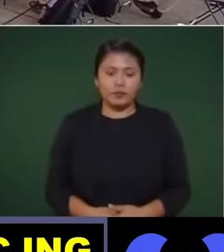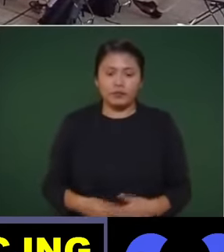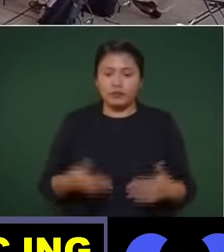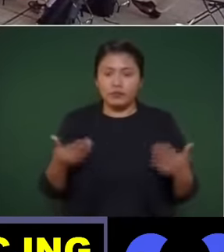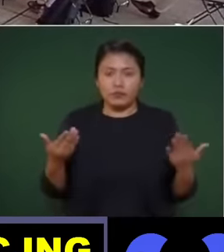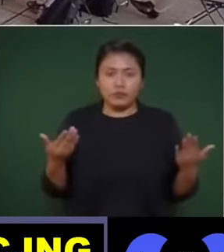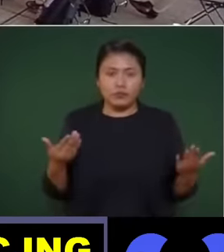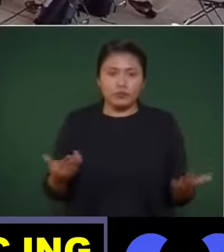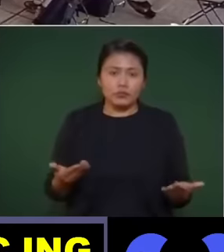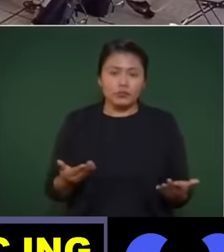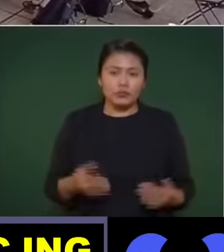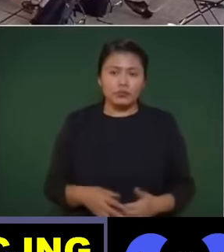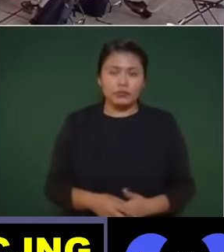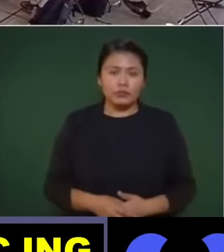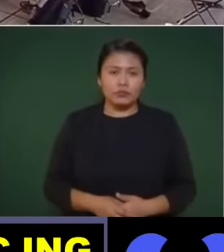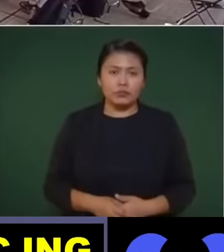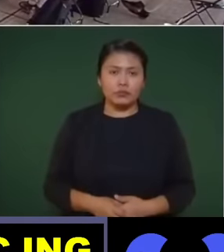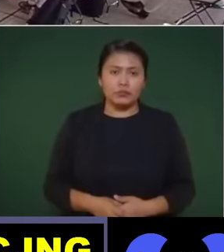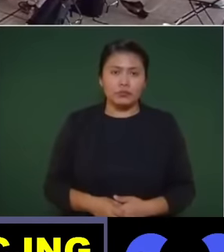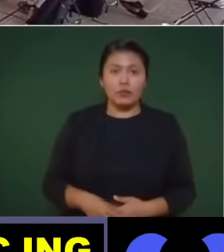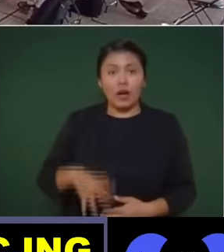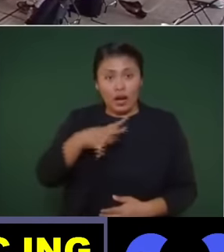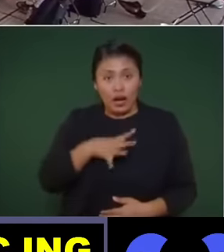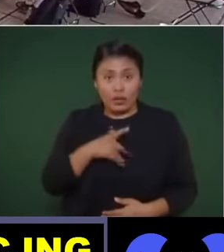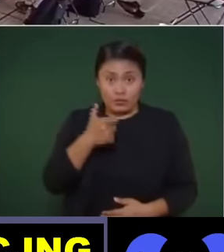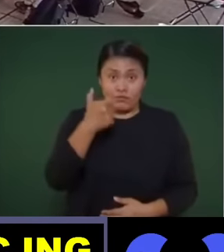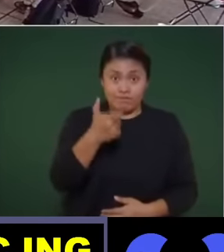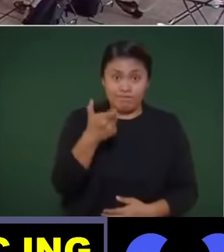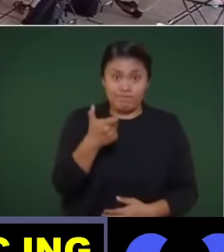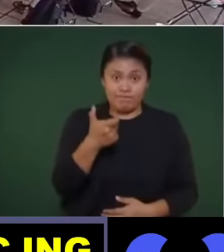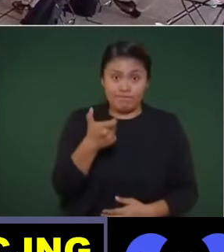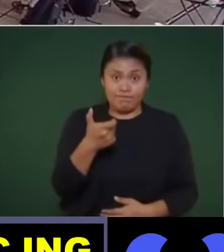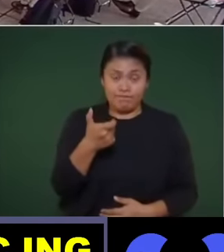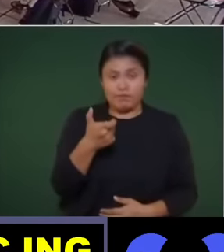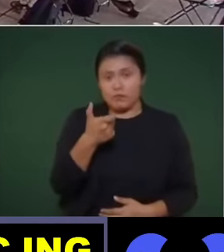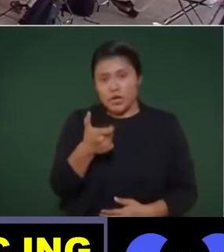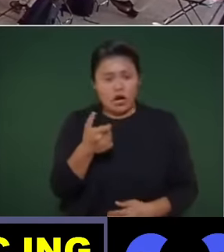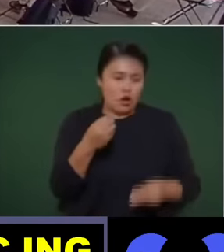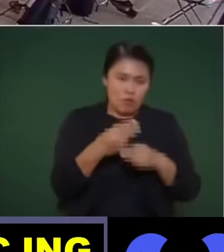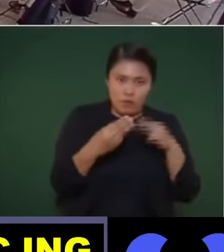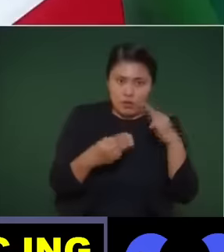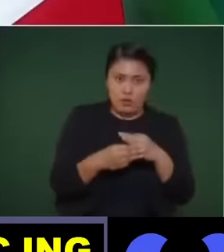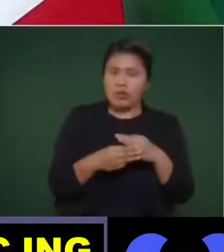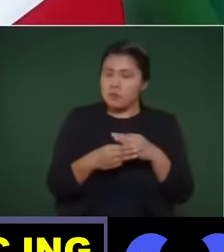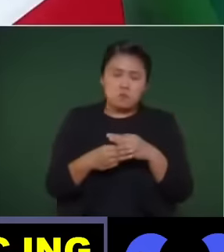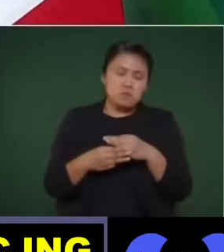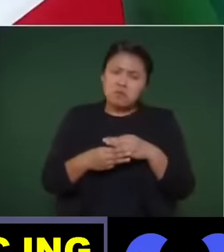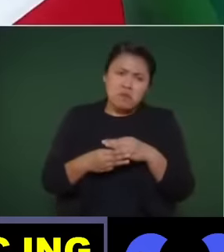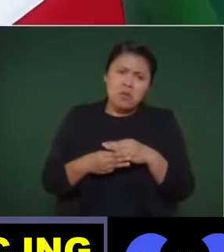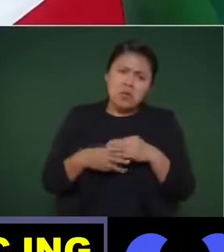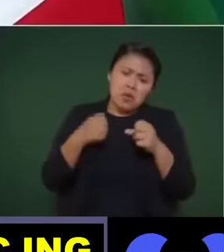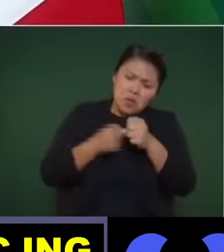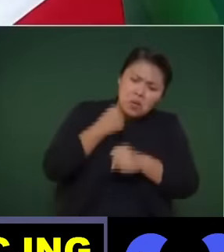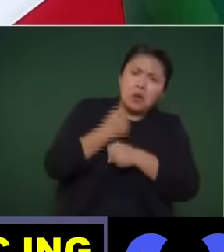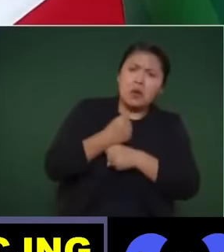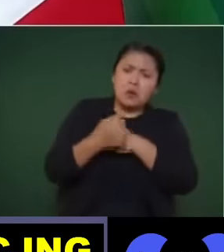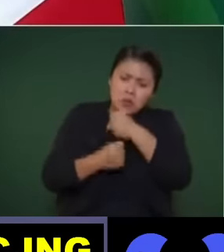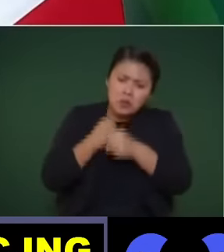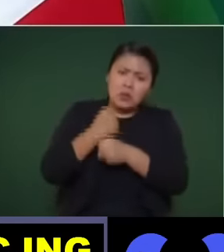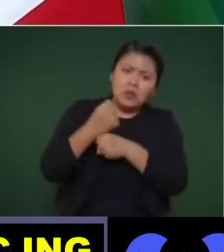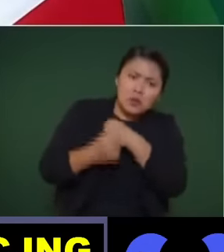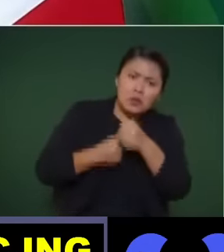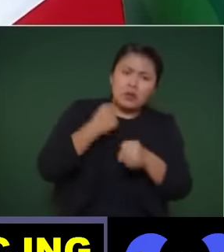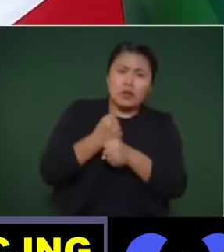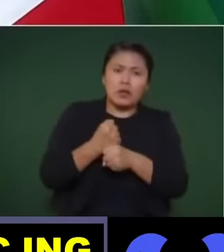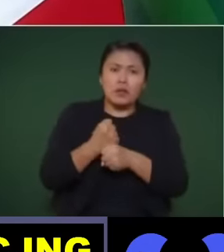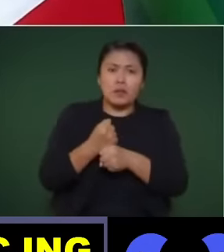recursos siempre cada año, pero no se gastan. Y este contrato